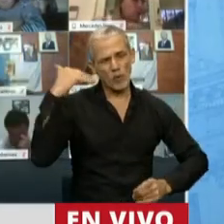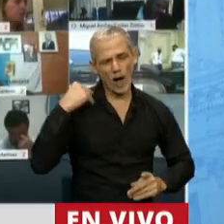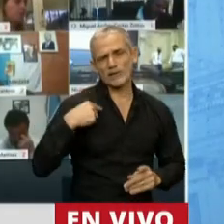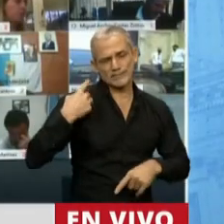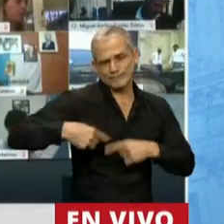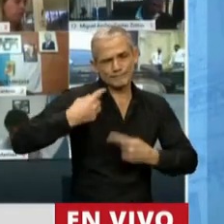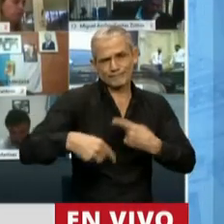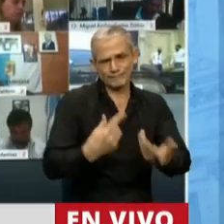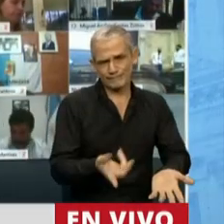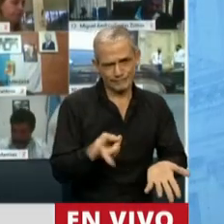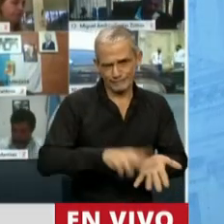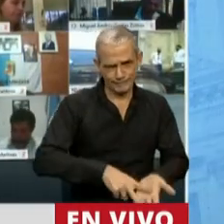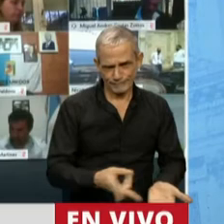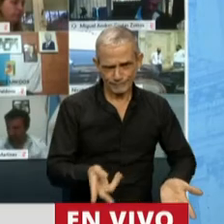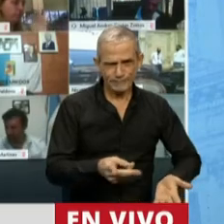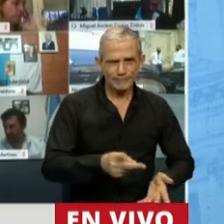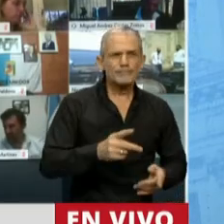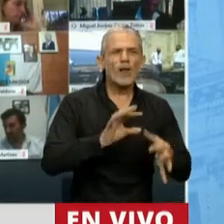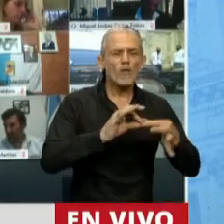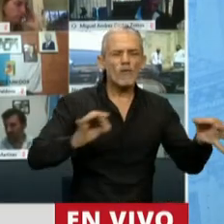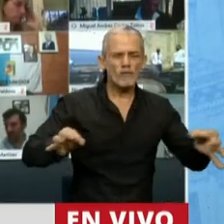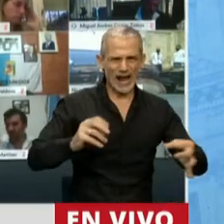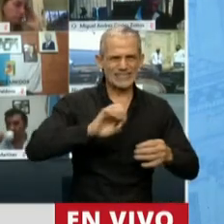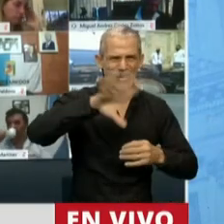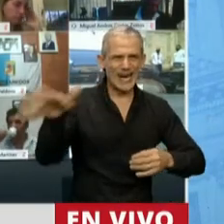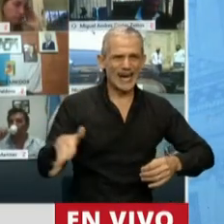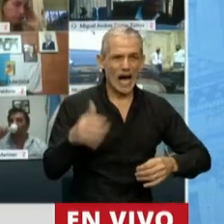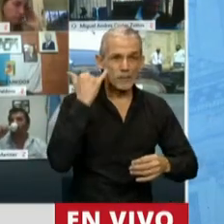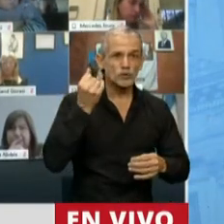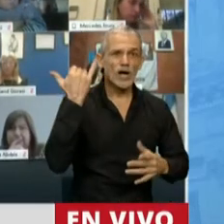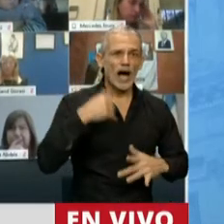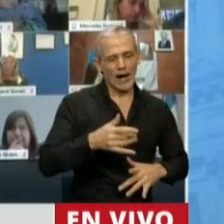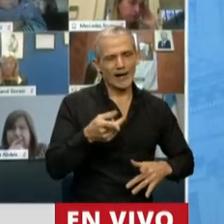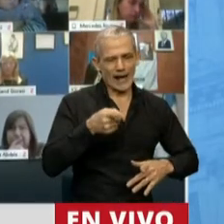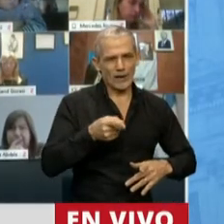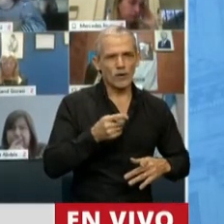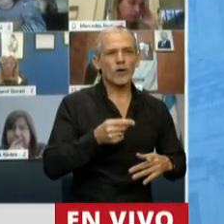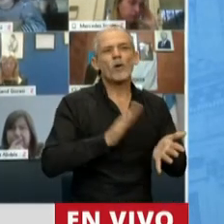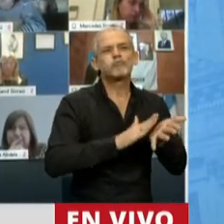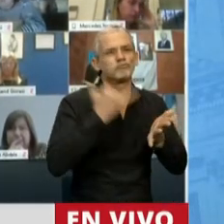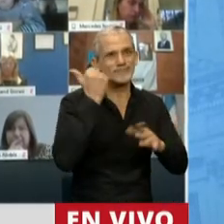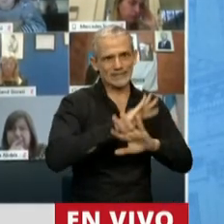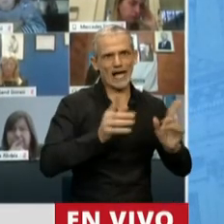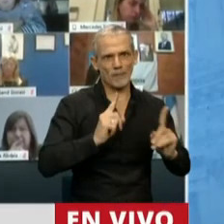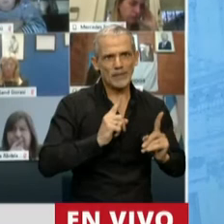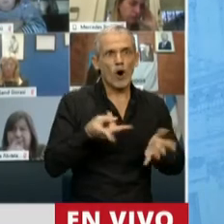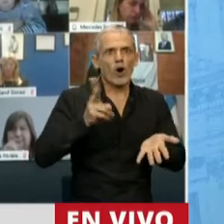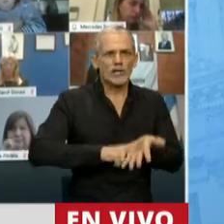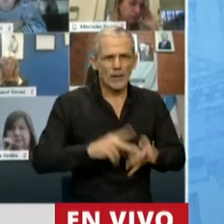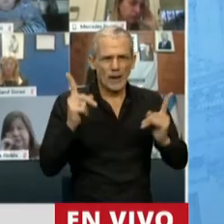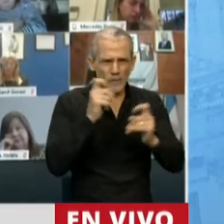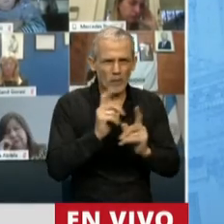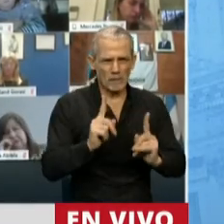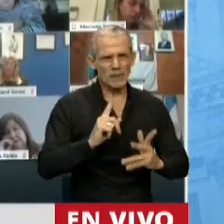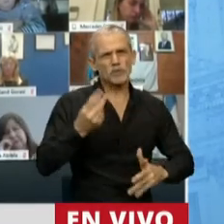dice el viejo dicho, y todo en el campo, el que se quemó con leche y ve la vaca y lloró. Y a nuestra provincia, que la gobernamos hace